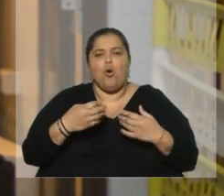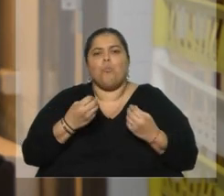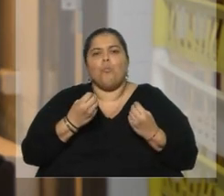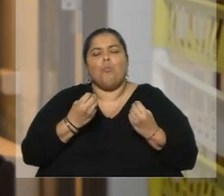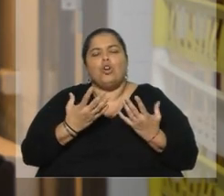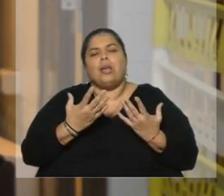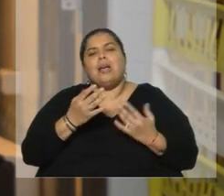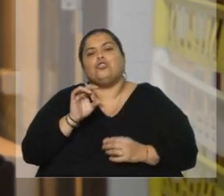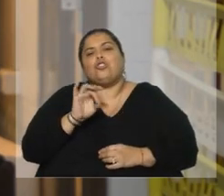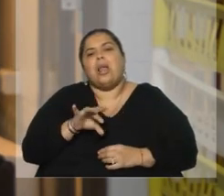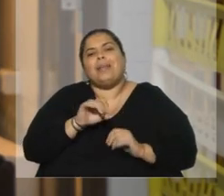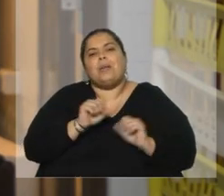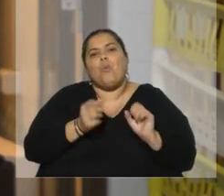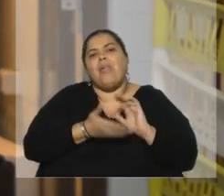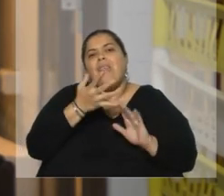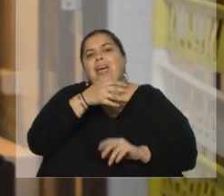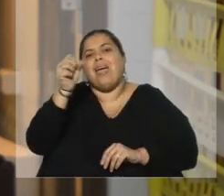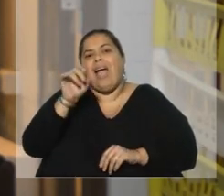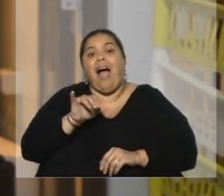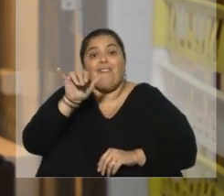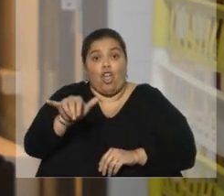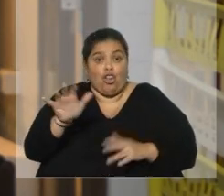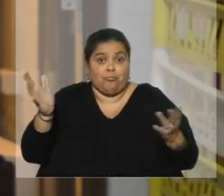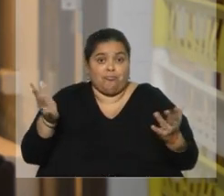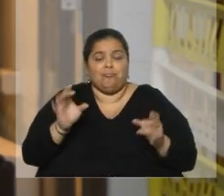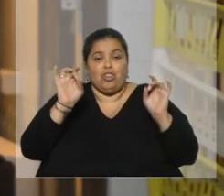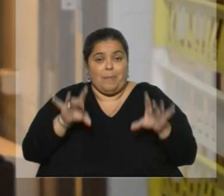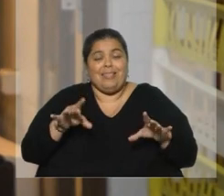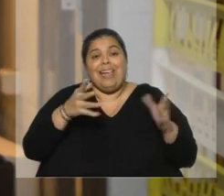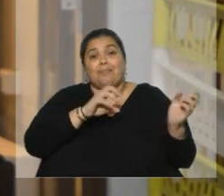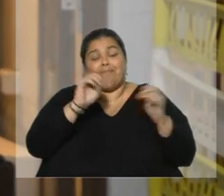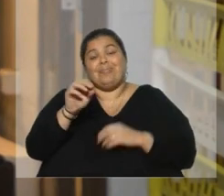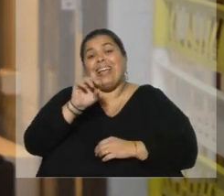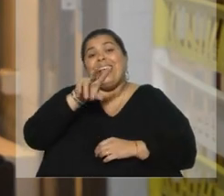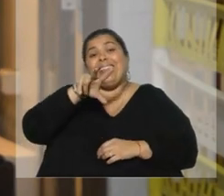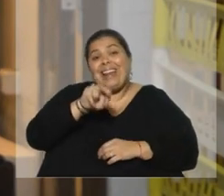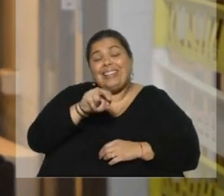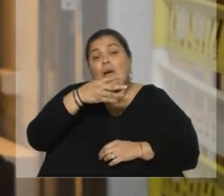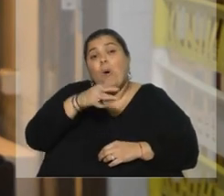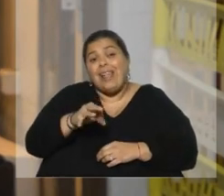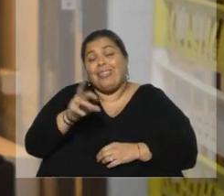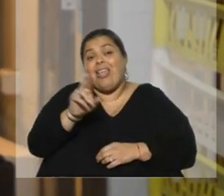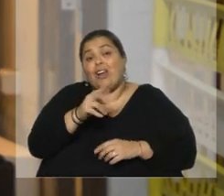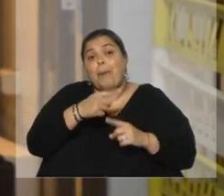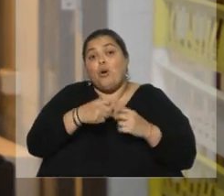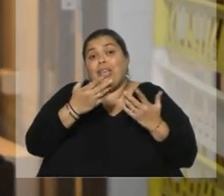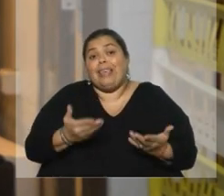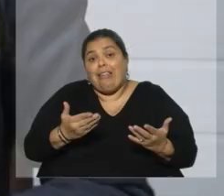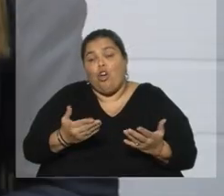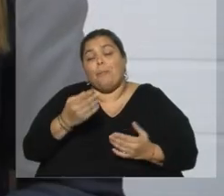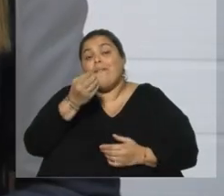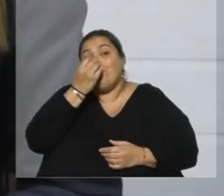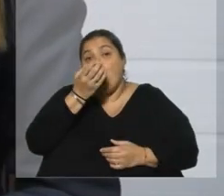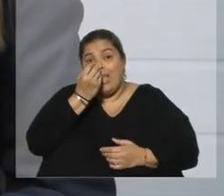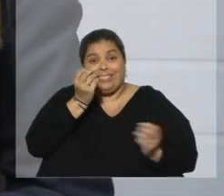por lo menos por ahora, vía avión. El costo de exportación ronda entre los 30 a 40 dólares por kilo y las flores que se